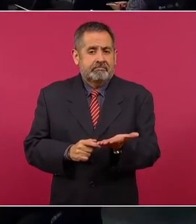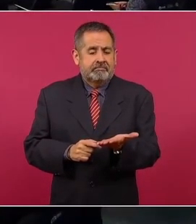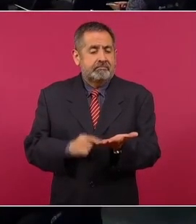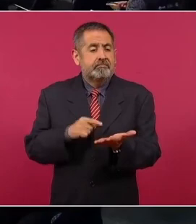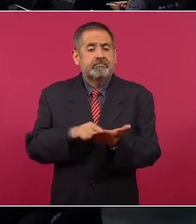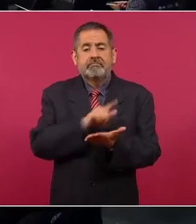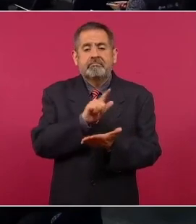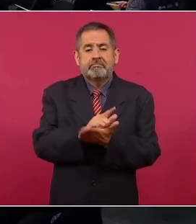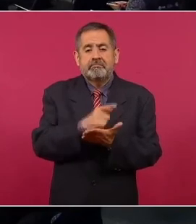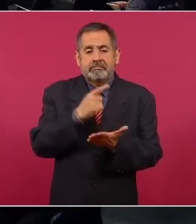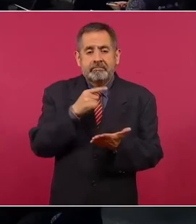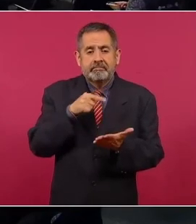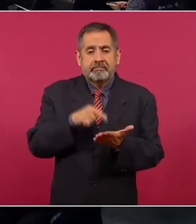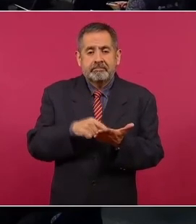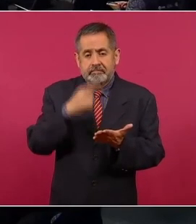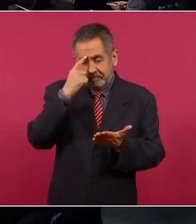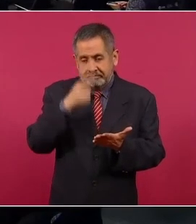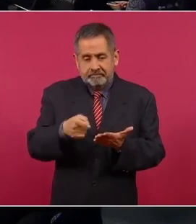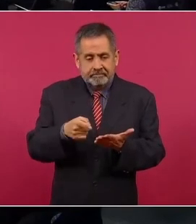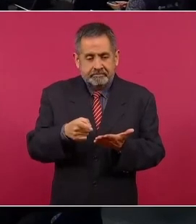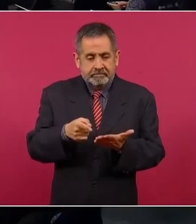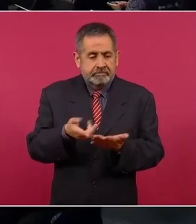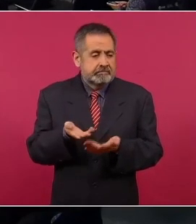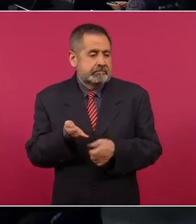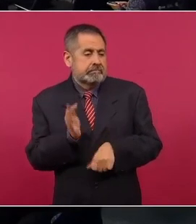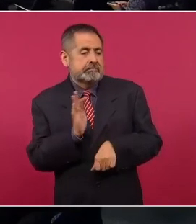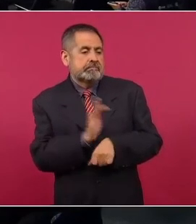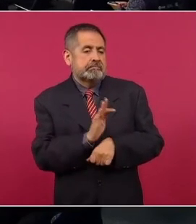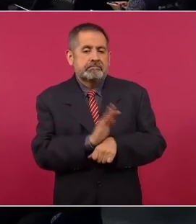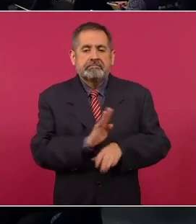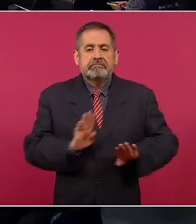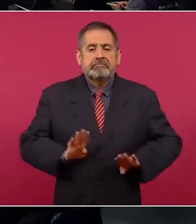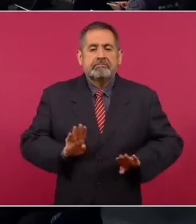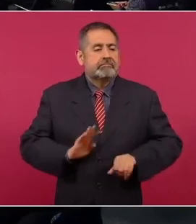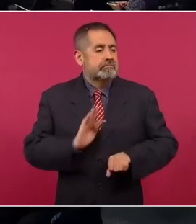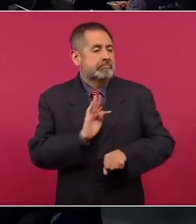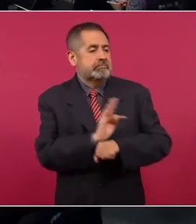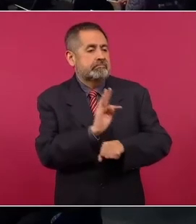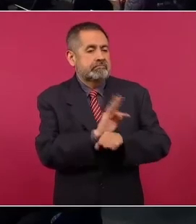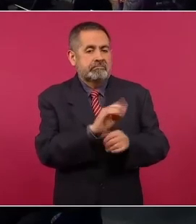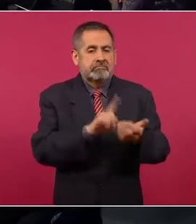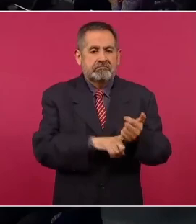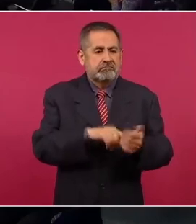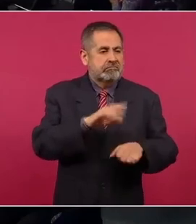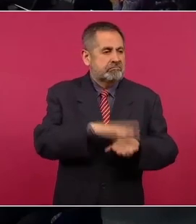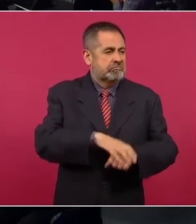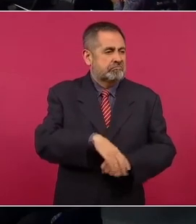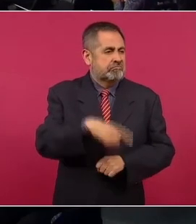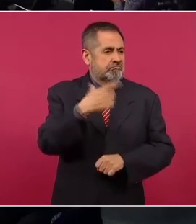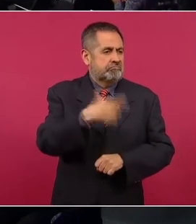en beneficio de los que tienen